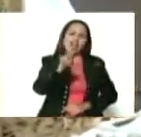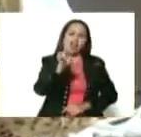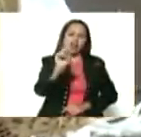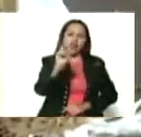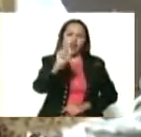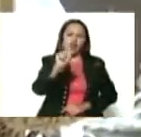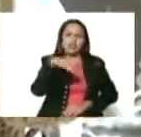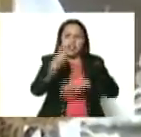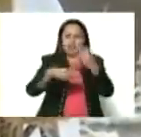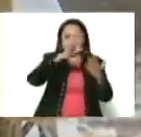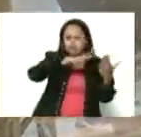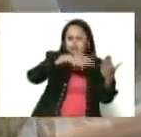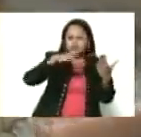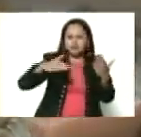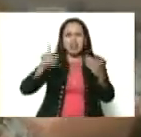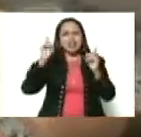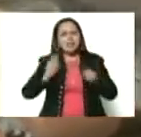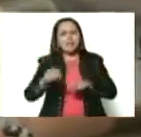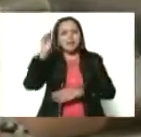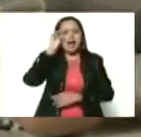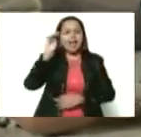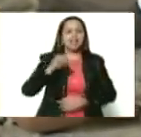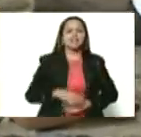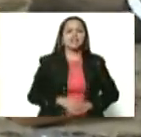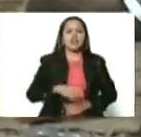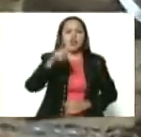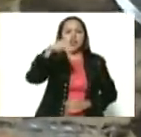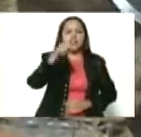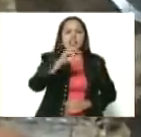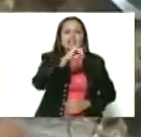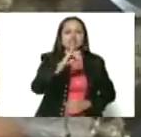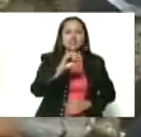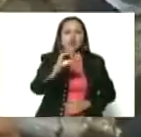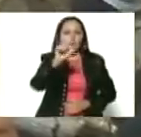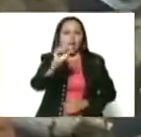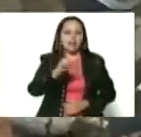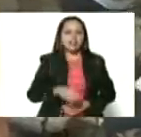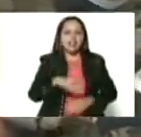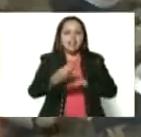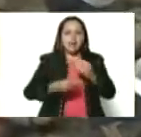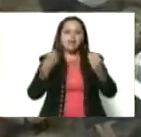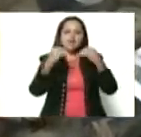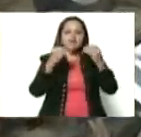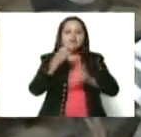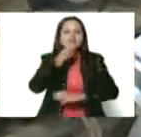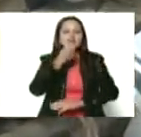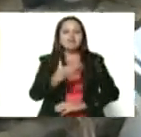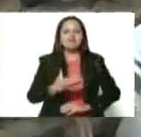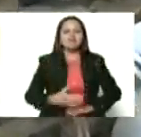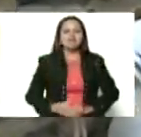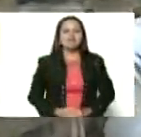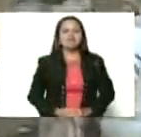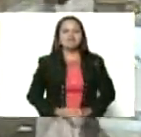nos hace recordar al maestro Aquiles Nazoa. Muñecas bellas. ¿Ah?